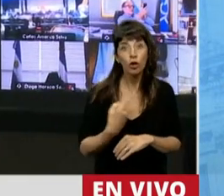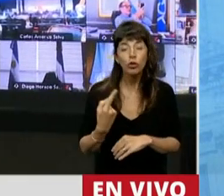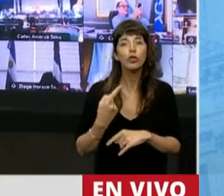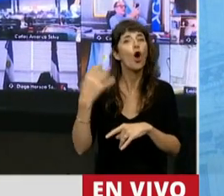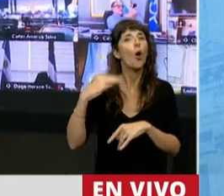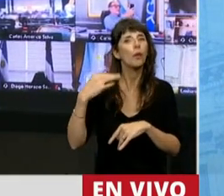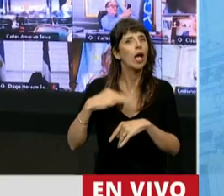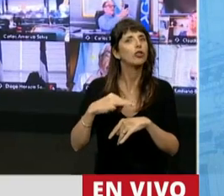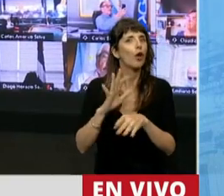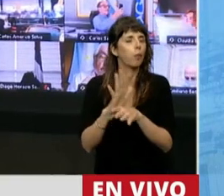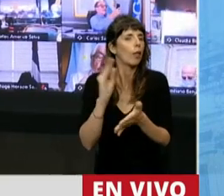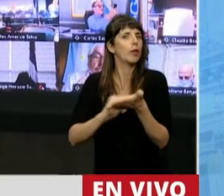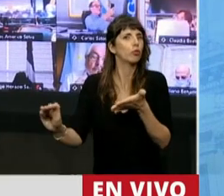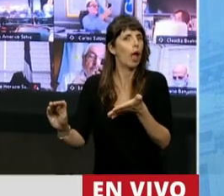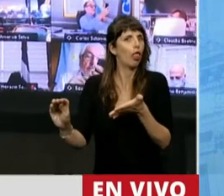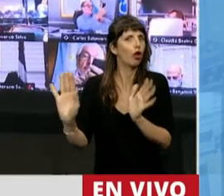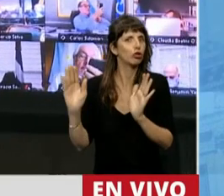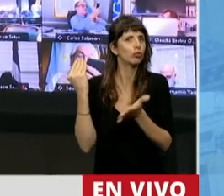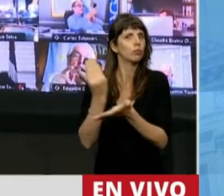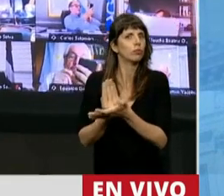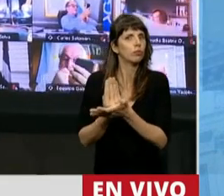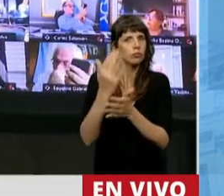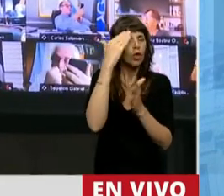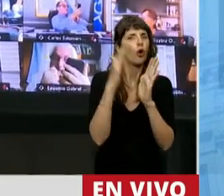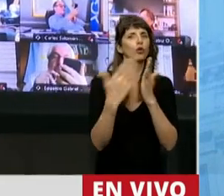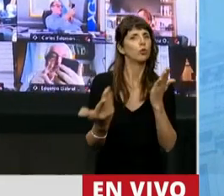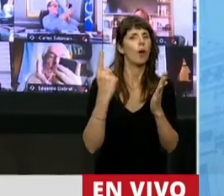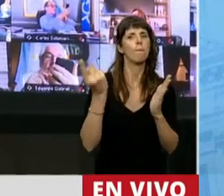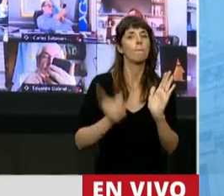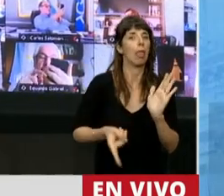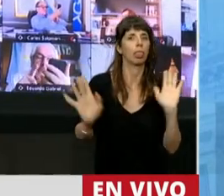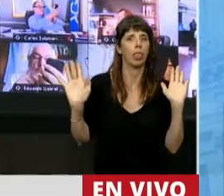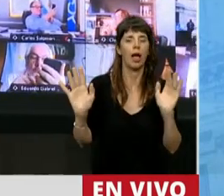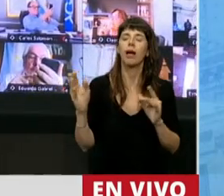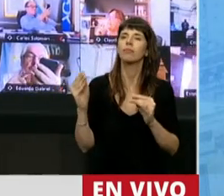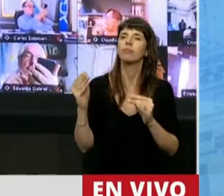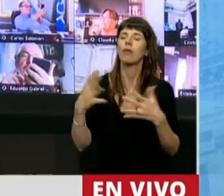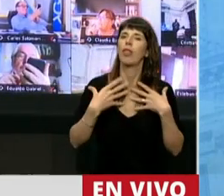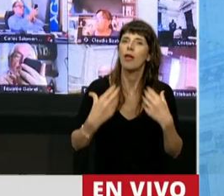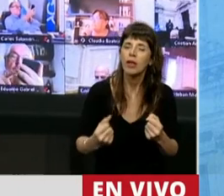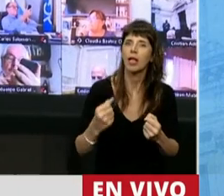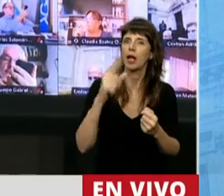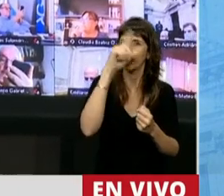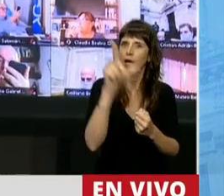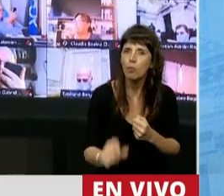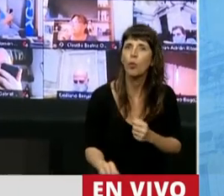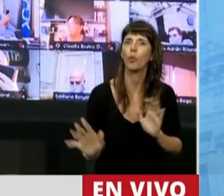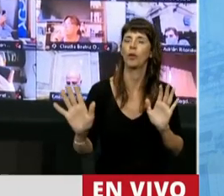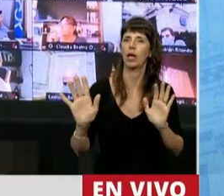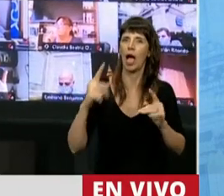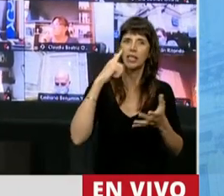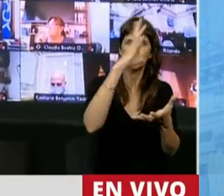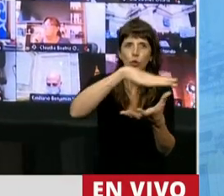como diputados, es una obligación constitucional de defender la República y sus instituciones. Y le digo al